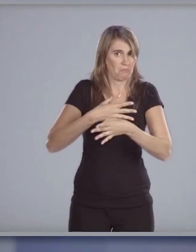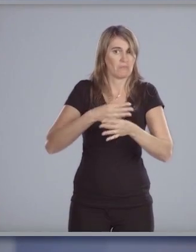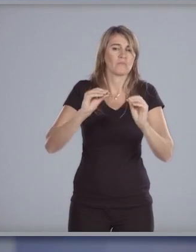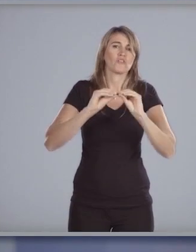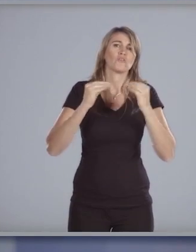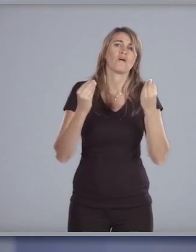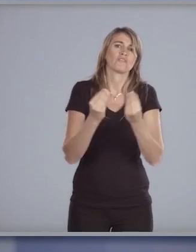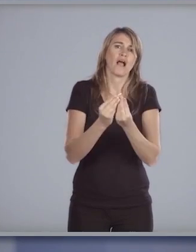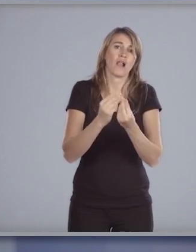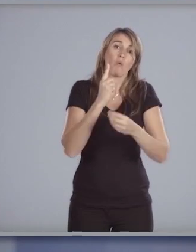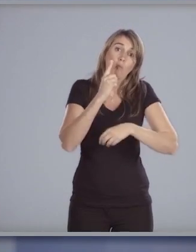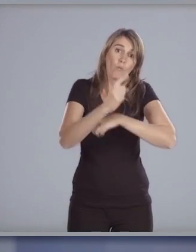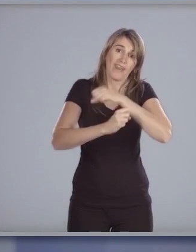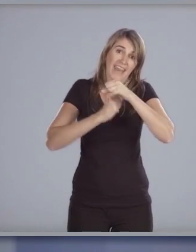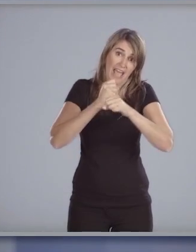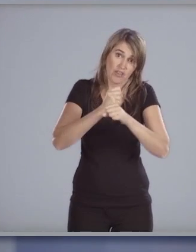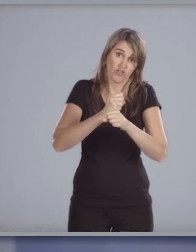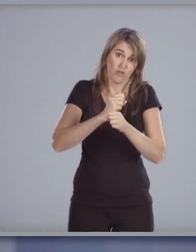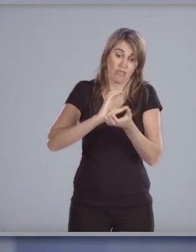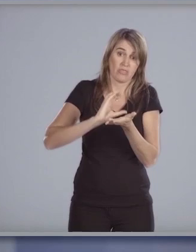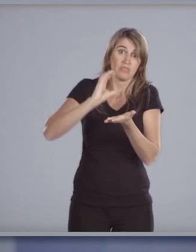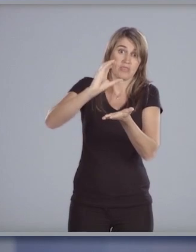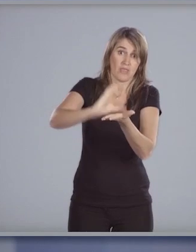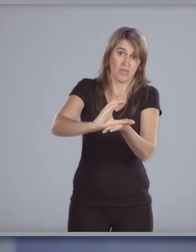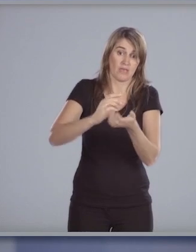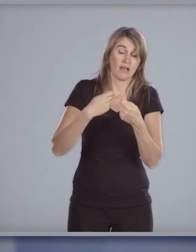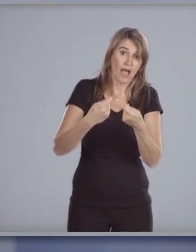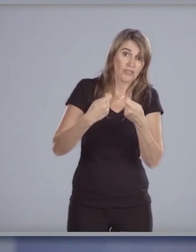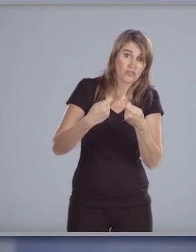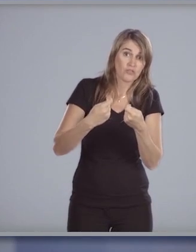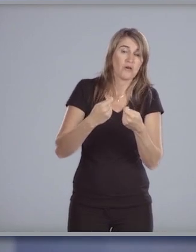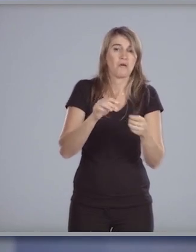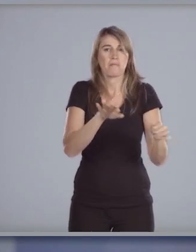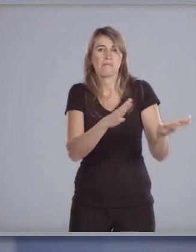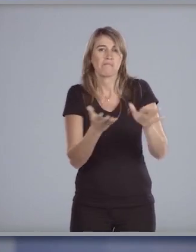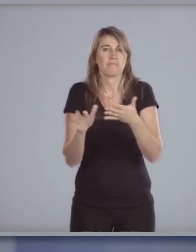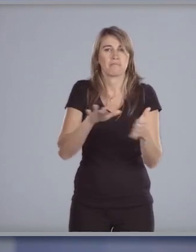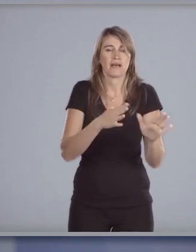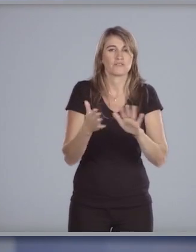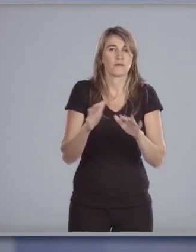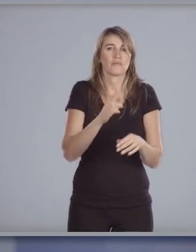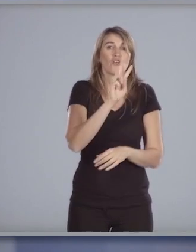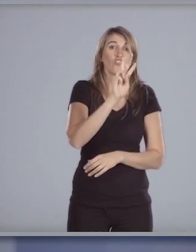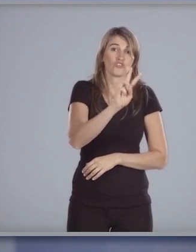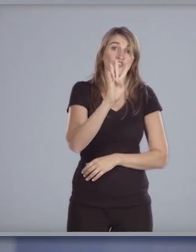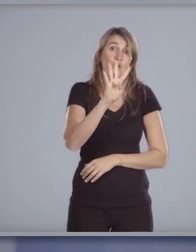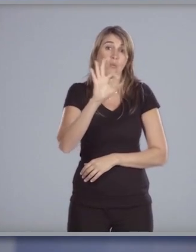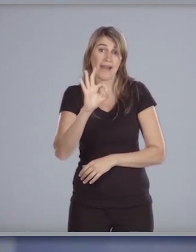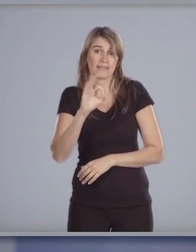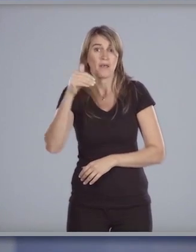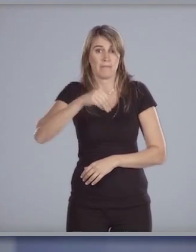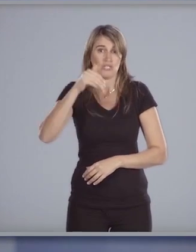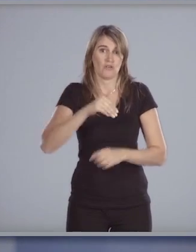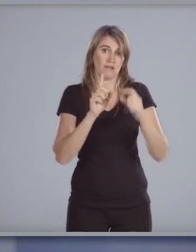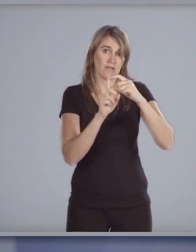desplegadas el costo anual del sistema nacional integrado de cuidados será aproximadamente de 240